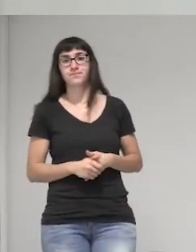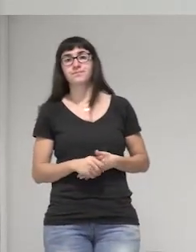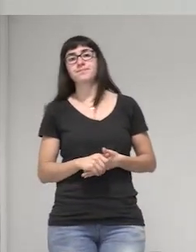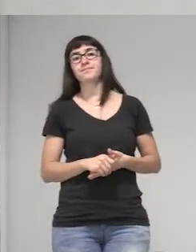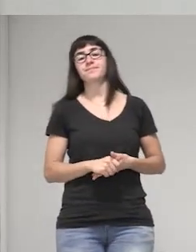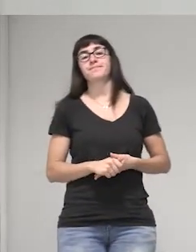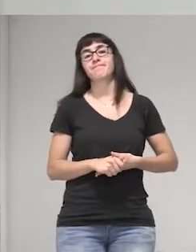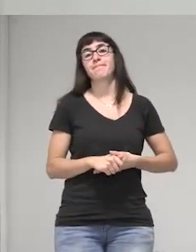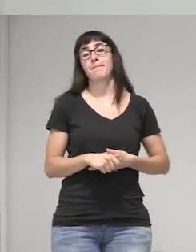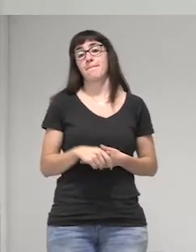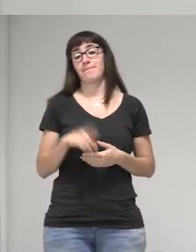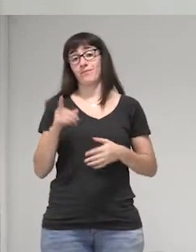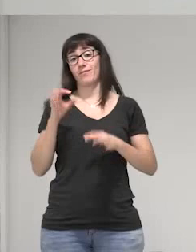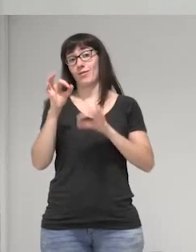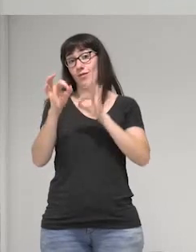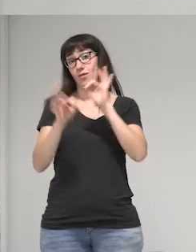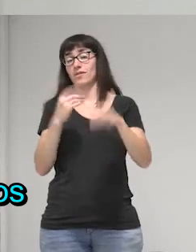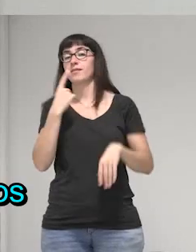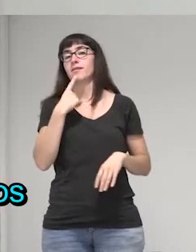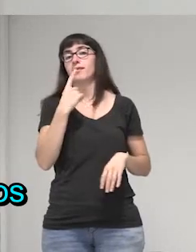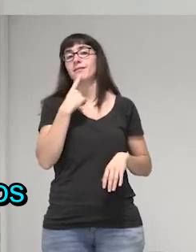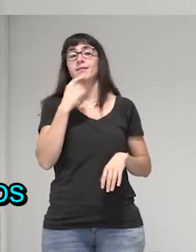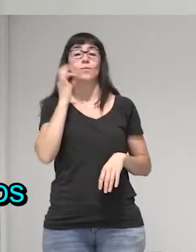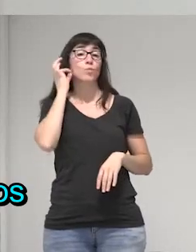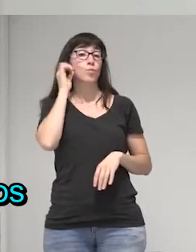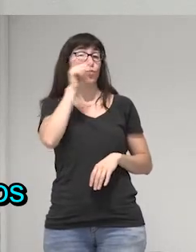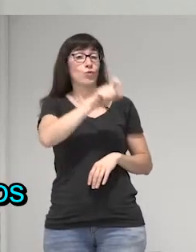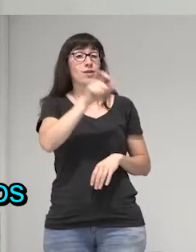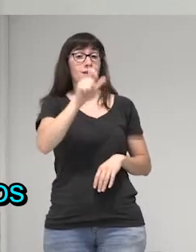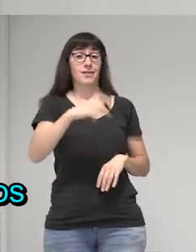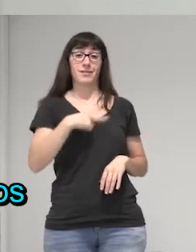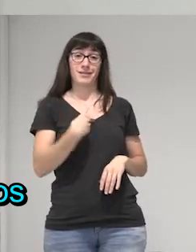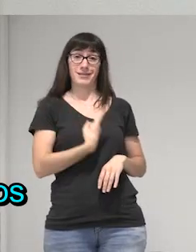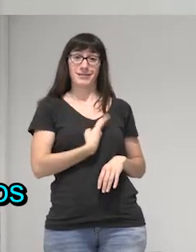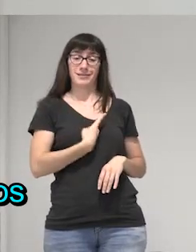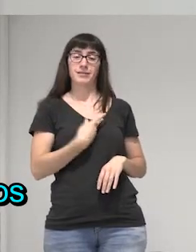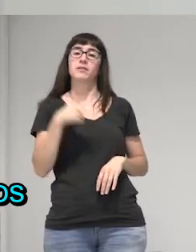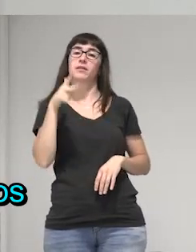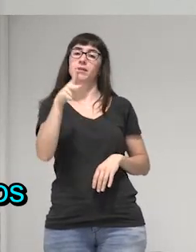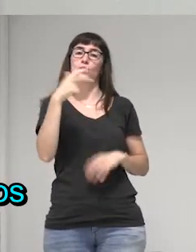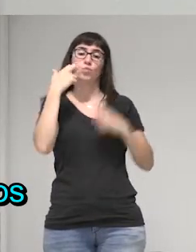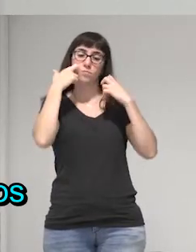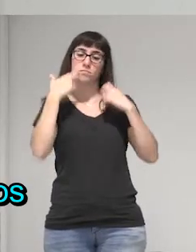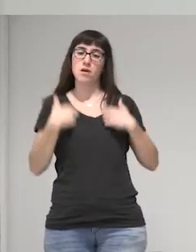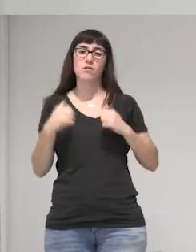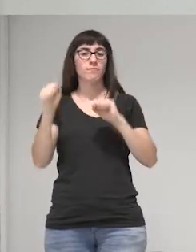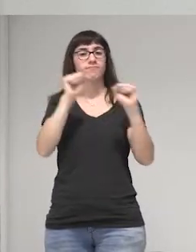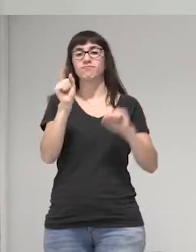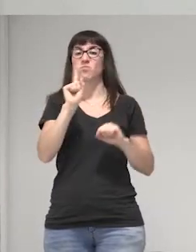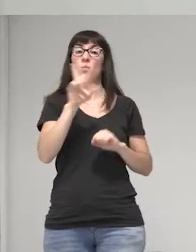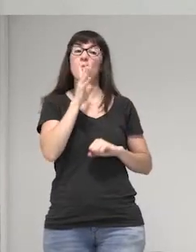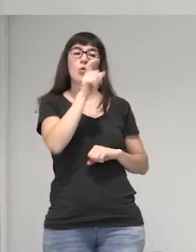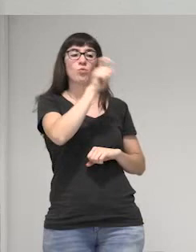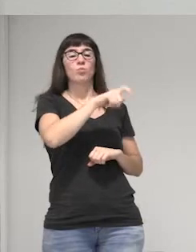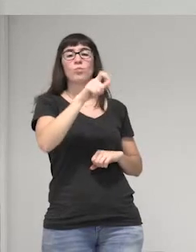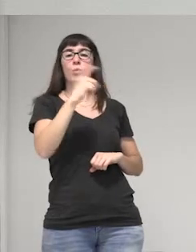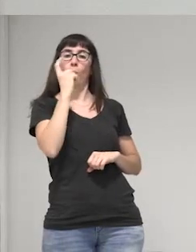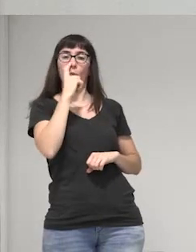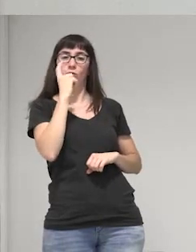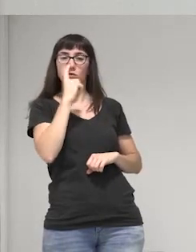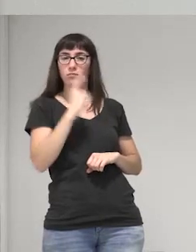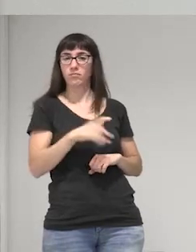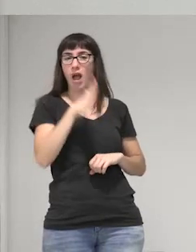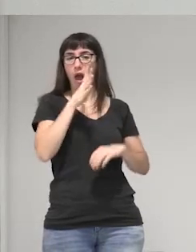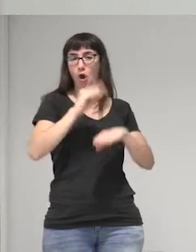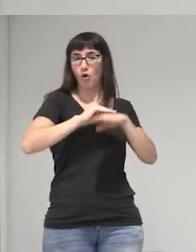esta organización decía que las mujeres trans no éramos defensoras de derechos humanos porque éramos putas porque éramos alcohólicas y éramos